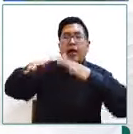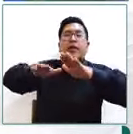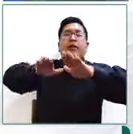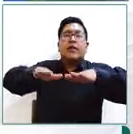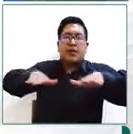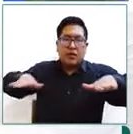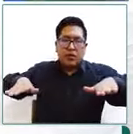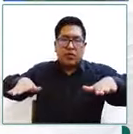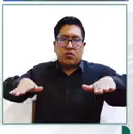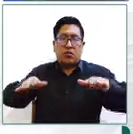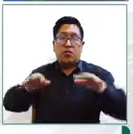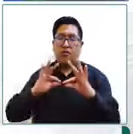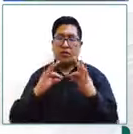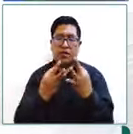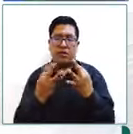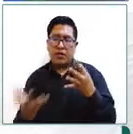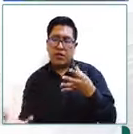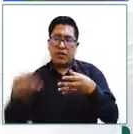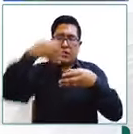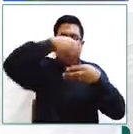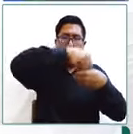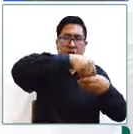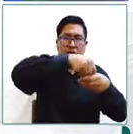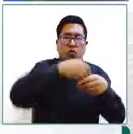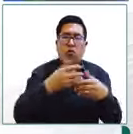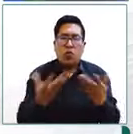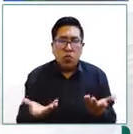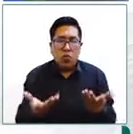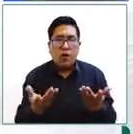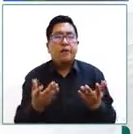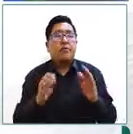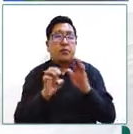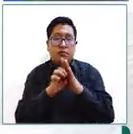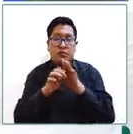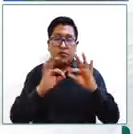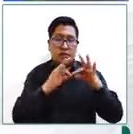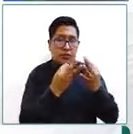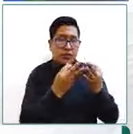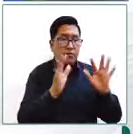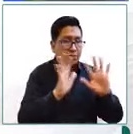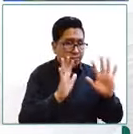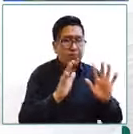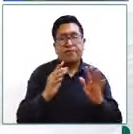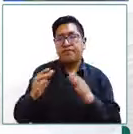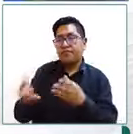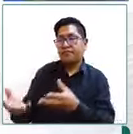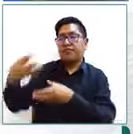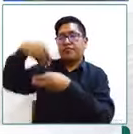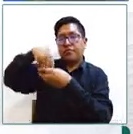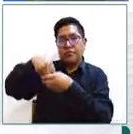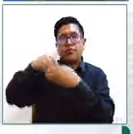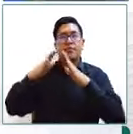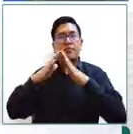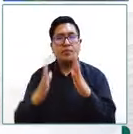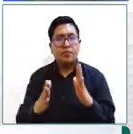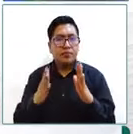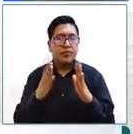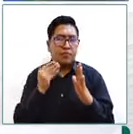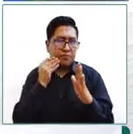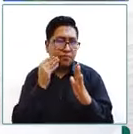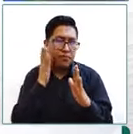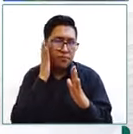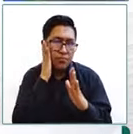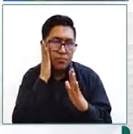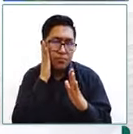el momento que ingresan al acogimiento circunstancial, inclusive, ¿no? El recabar la documentación pertinente, el intentar